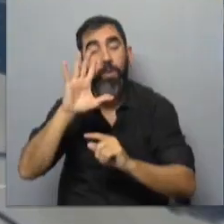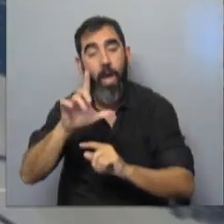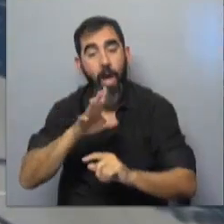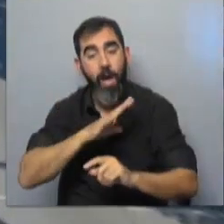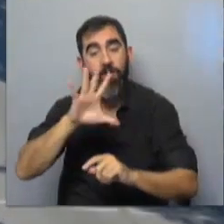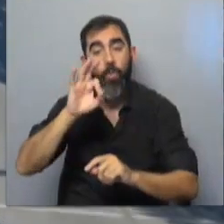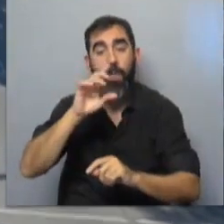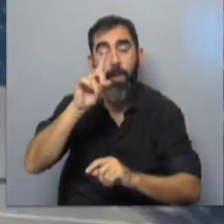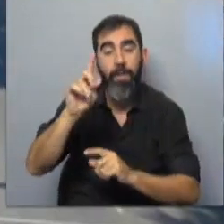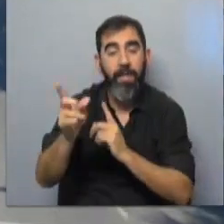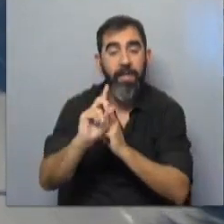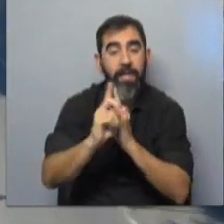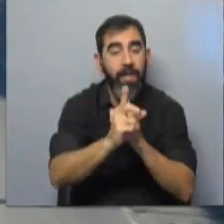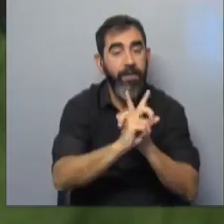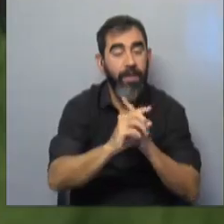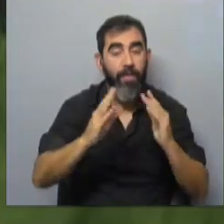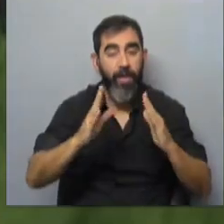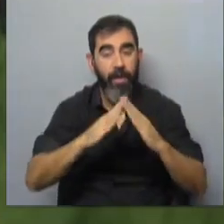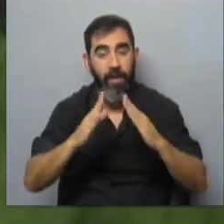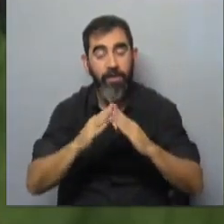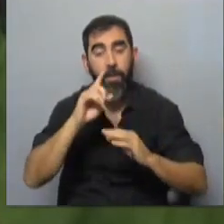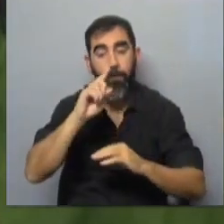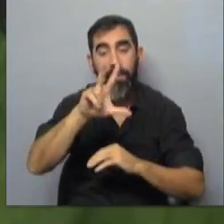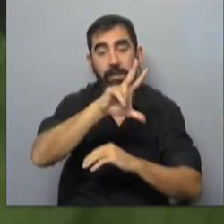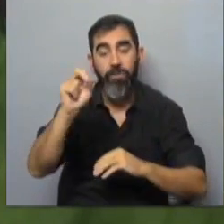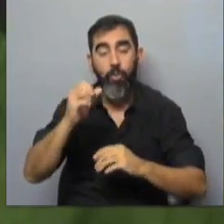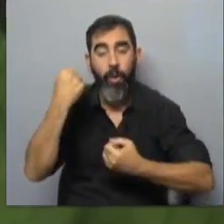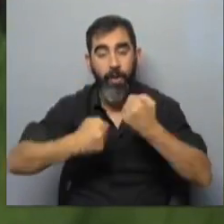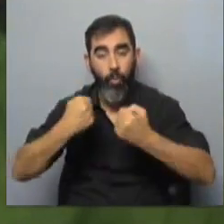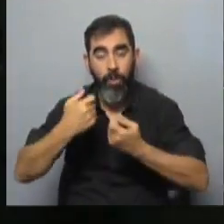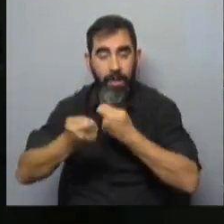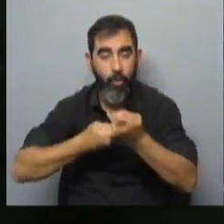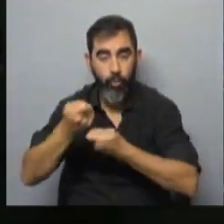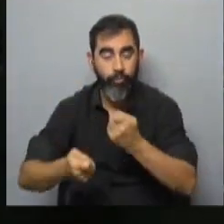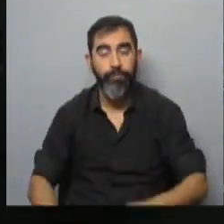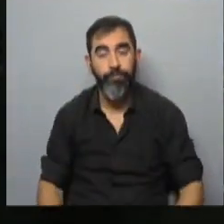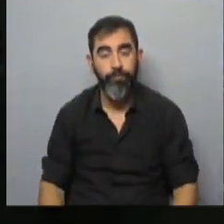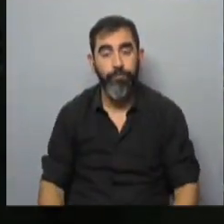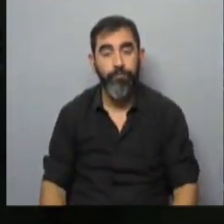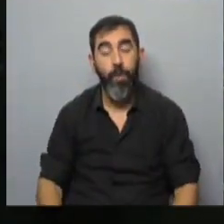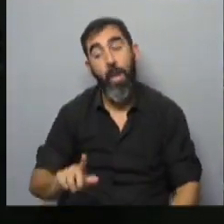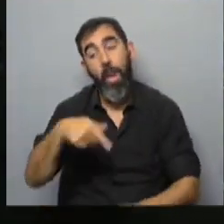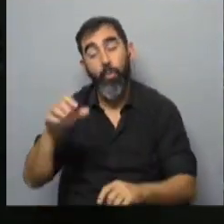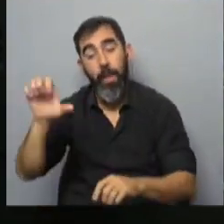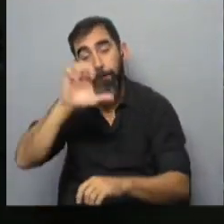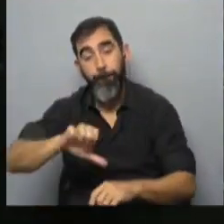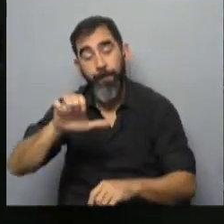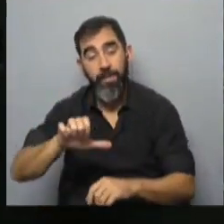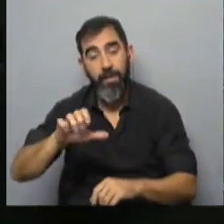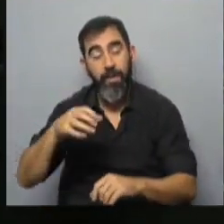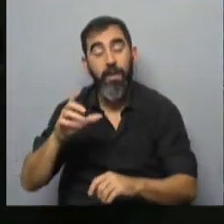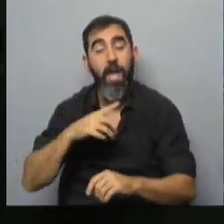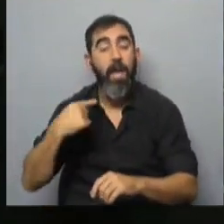con 50.000 clientes residenciales y 1.300 clientes en industria y comercio. Conecta, por su parte, tiene a su cargo la